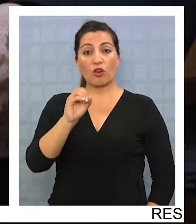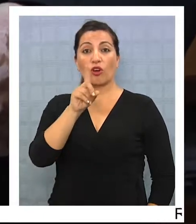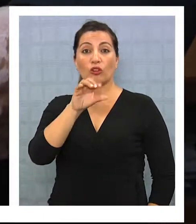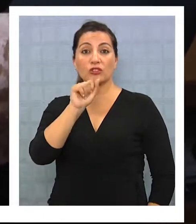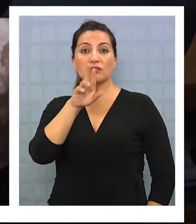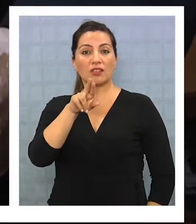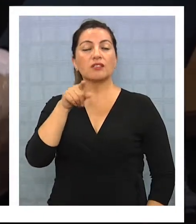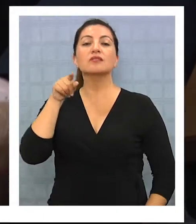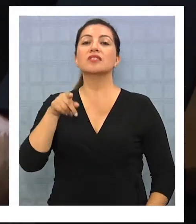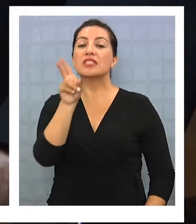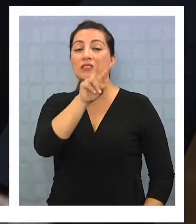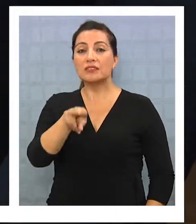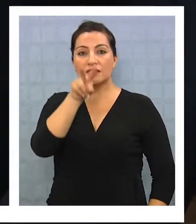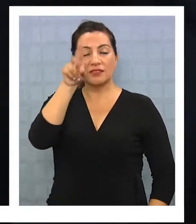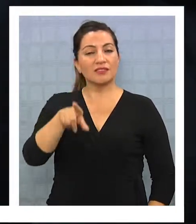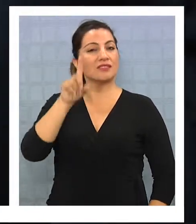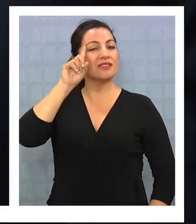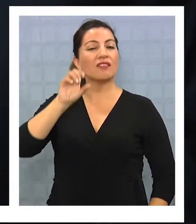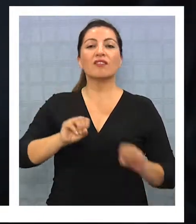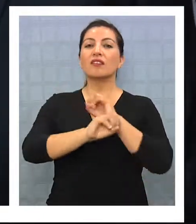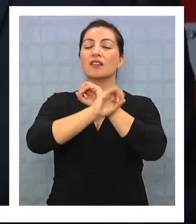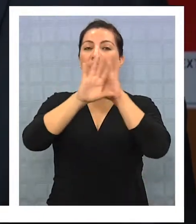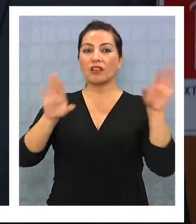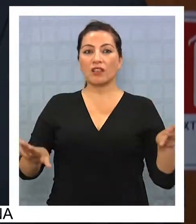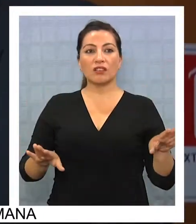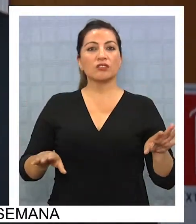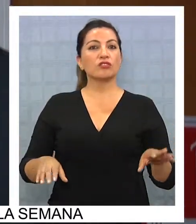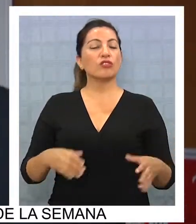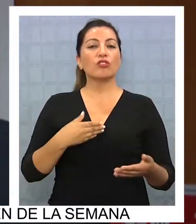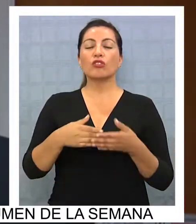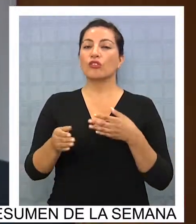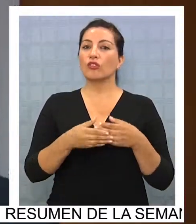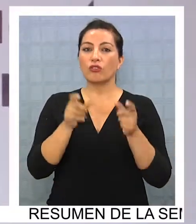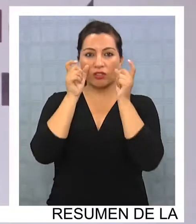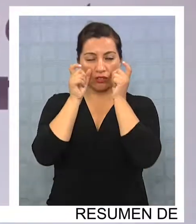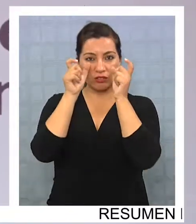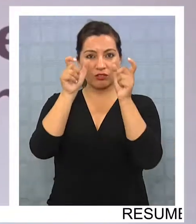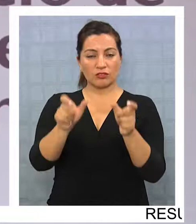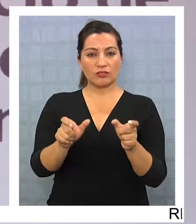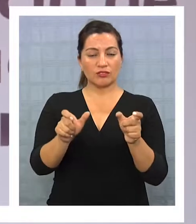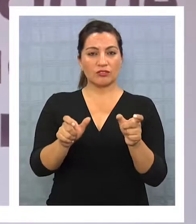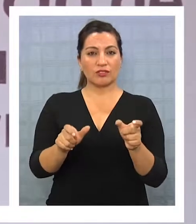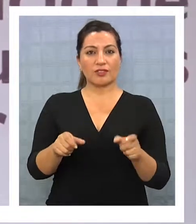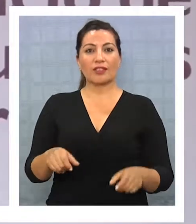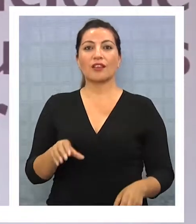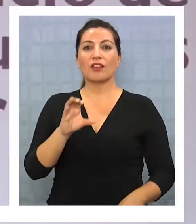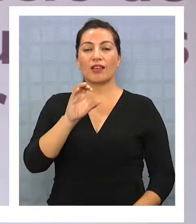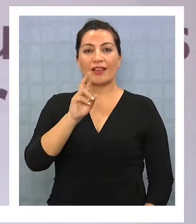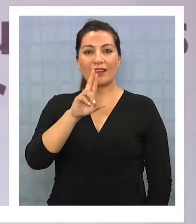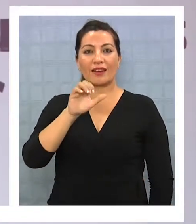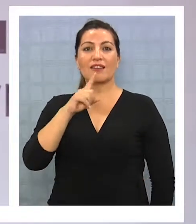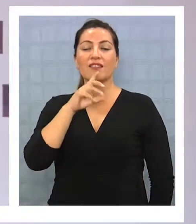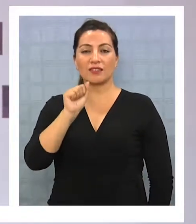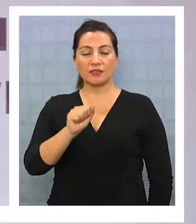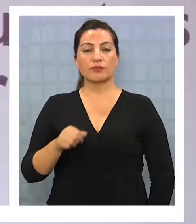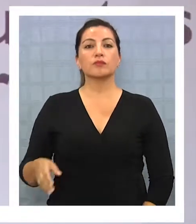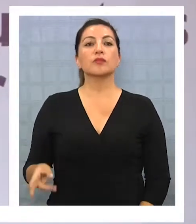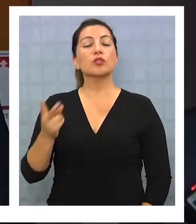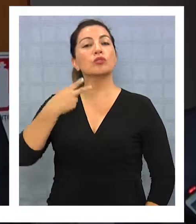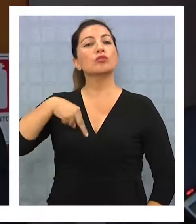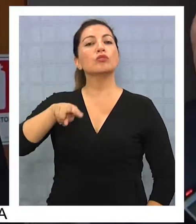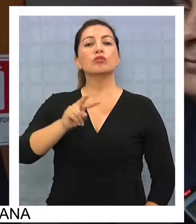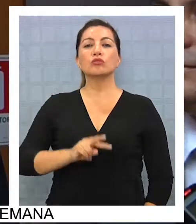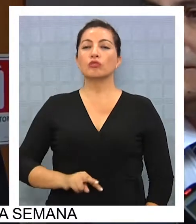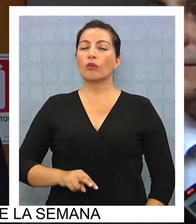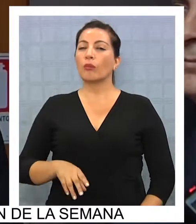Urdanivia añadió que Impuestos Internos tiene claro dónde centrarán su fiscalización en esta versión de la Operación Renta.